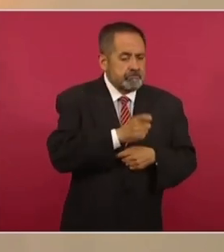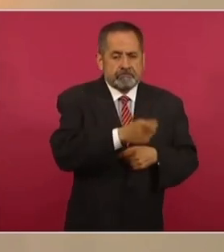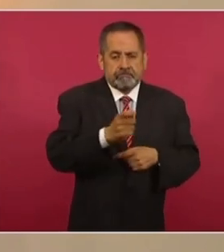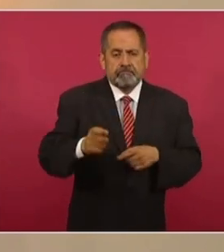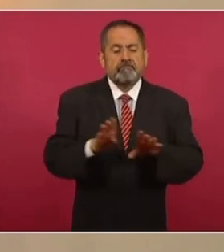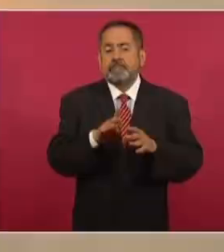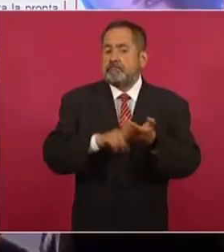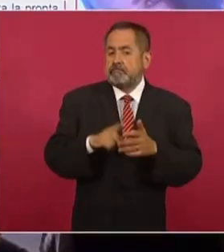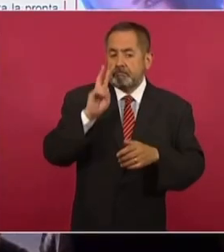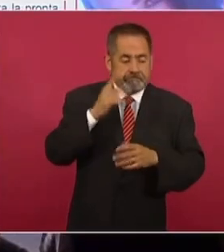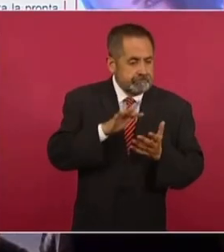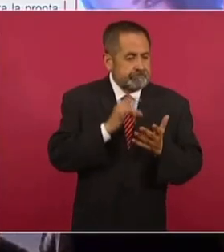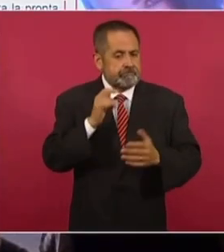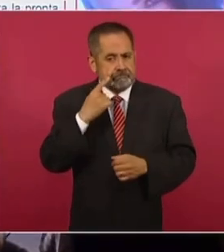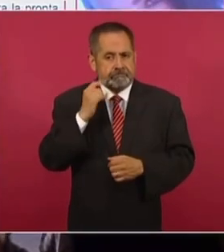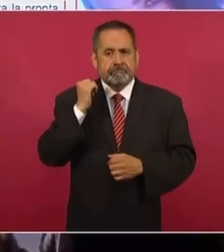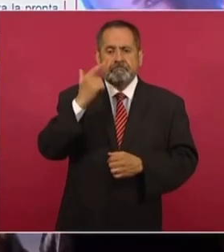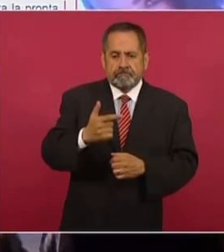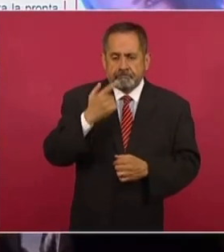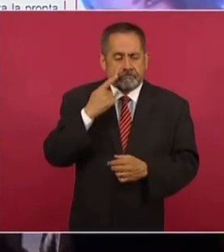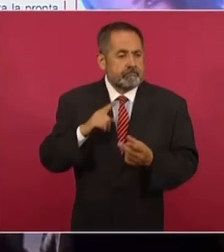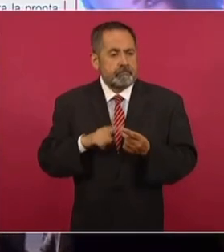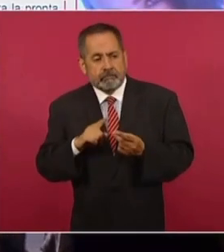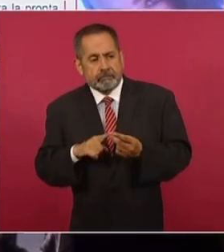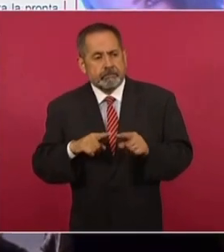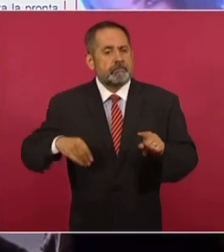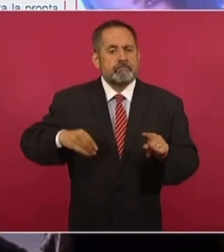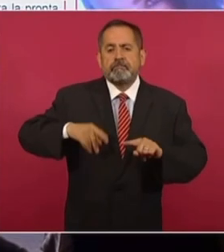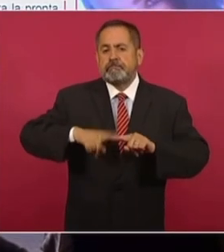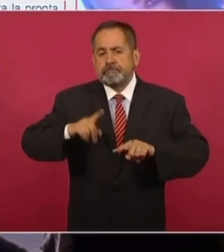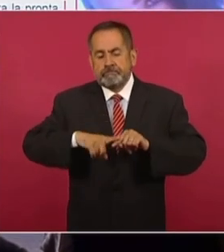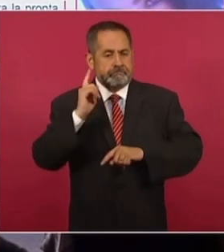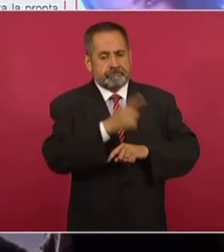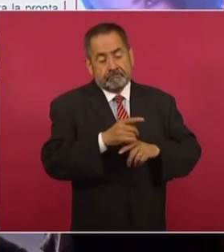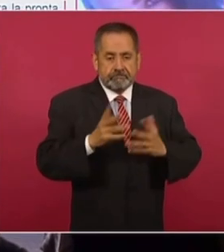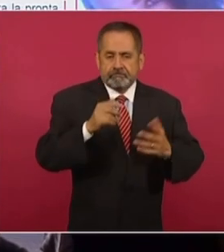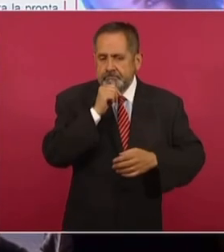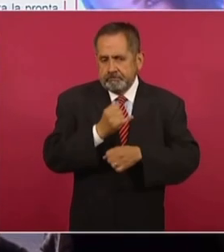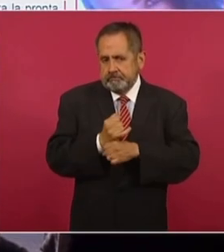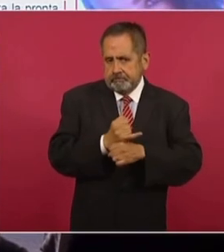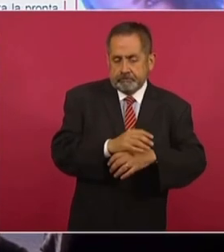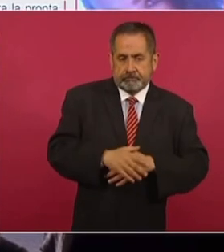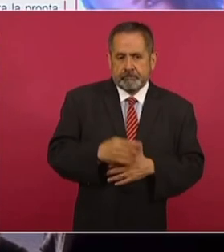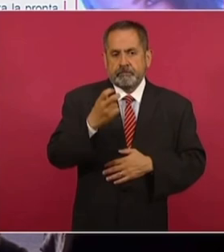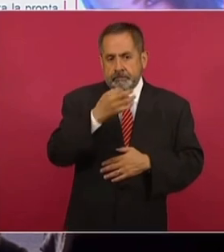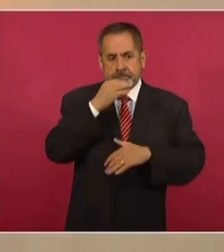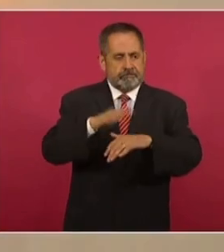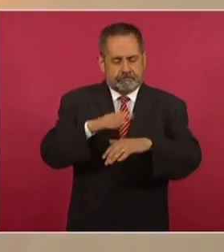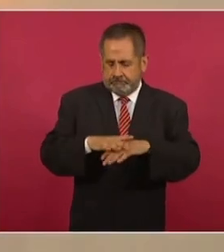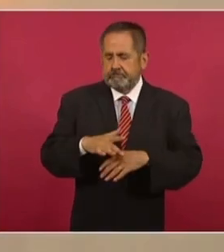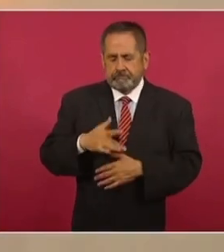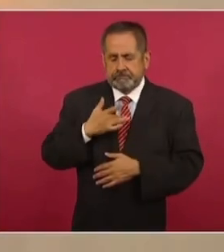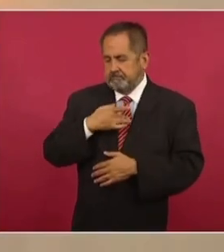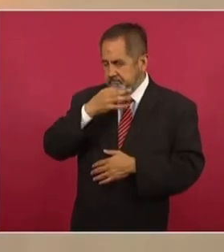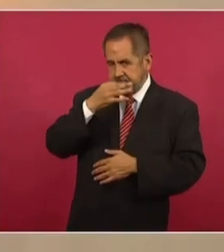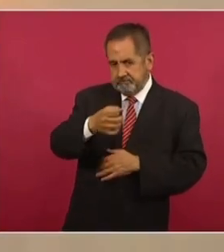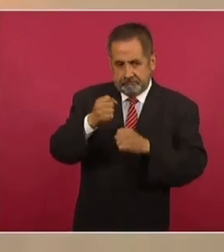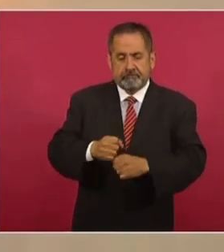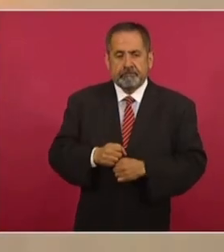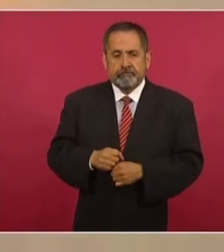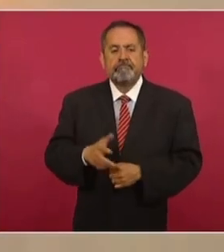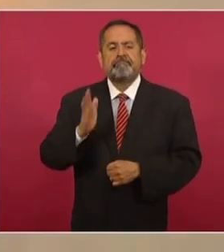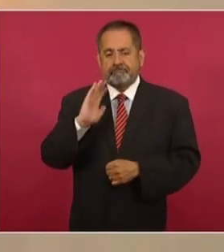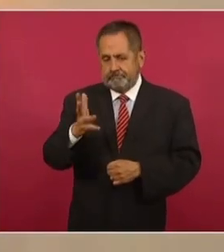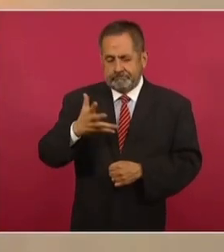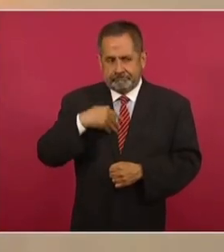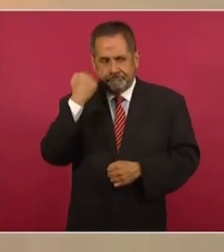llegar a una ubicación de los probables responsables. Y en tal sentido podemos afirmar con toda responsabilidad que ya se